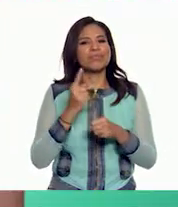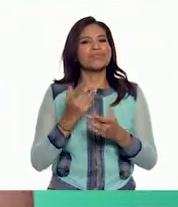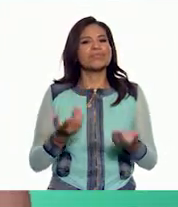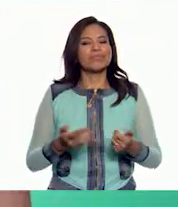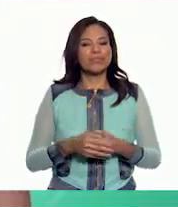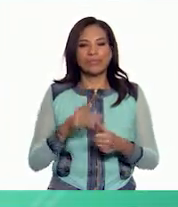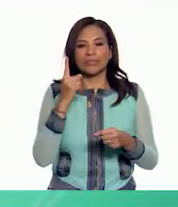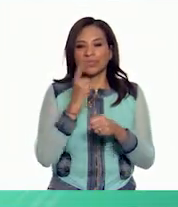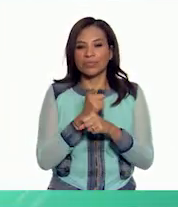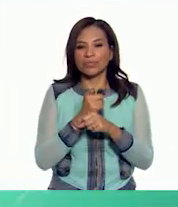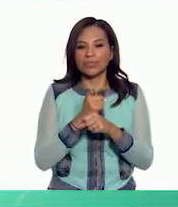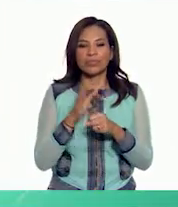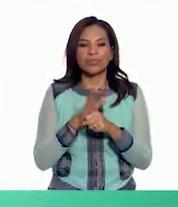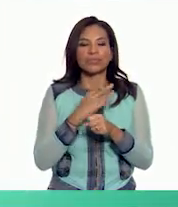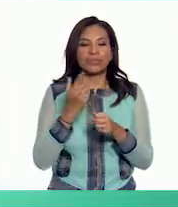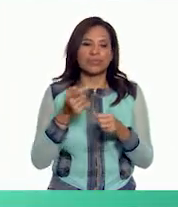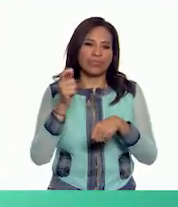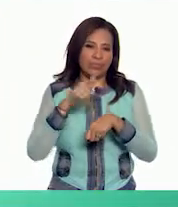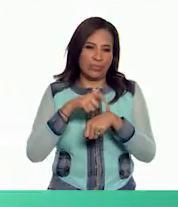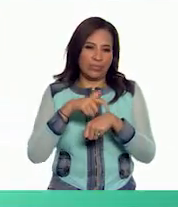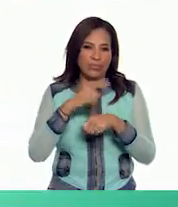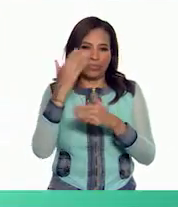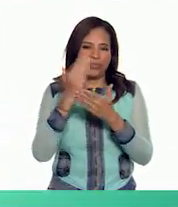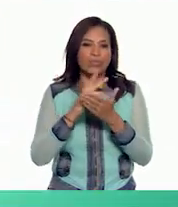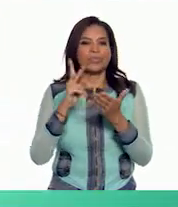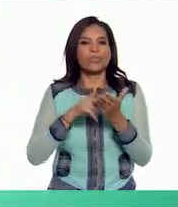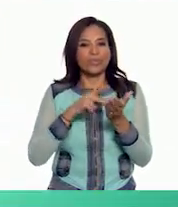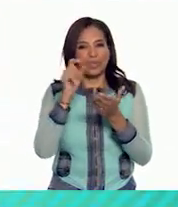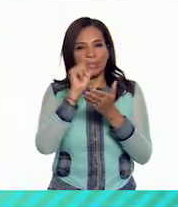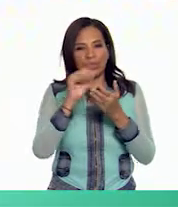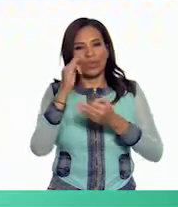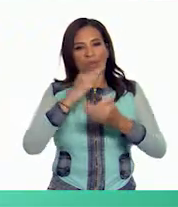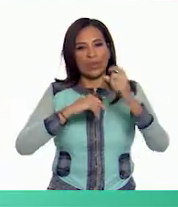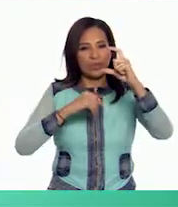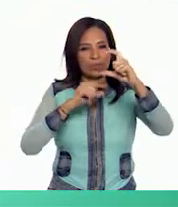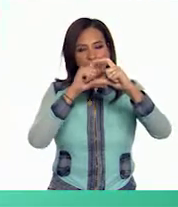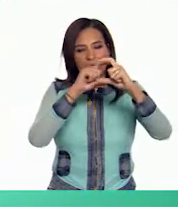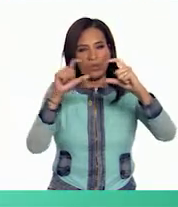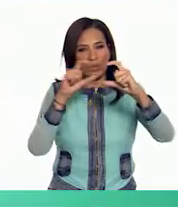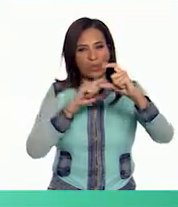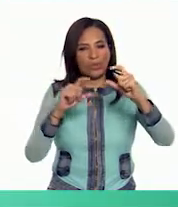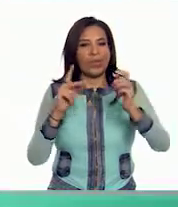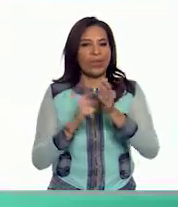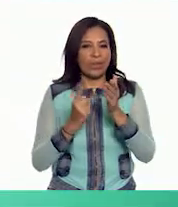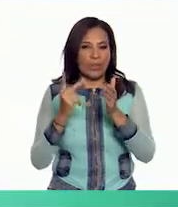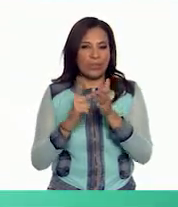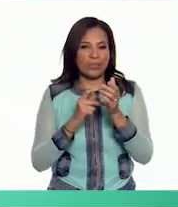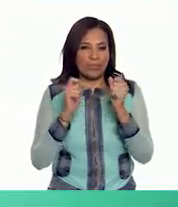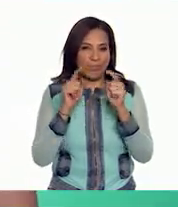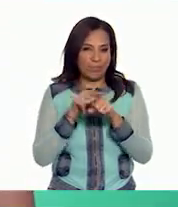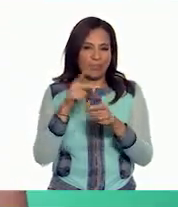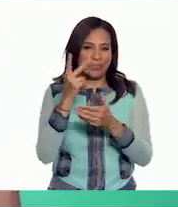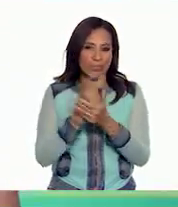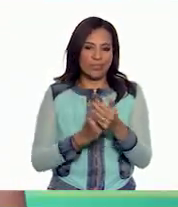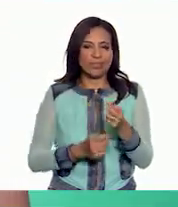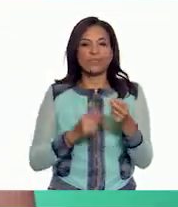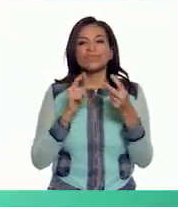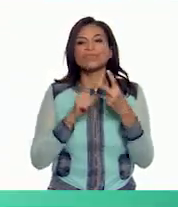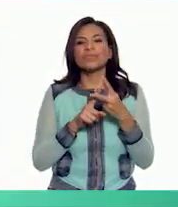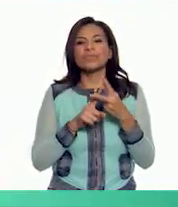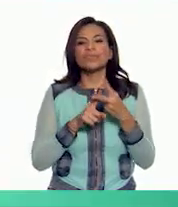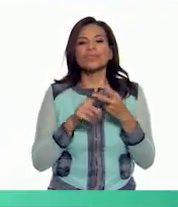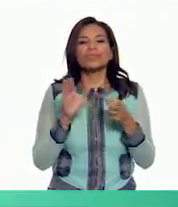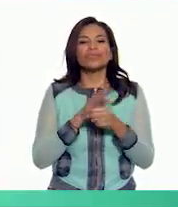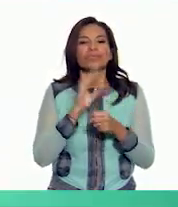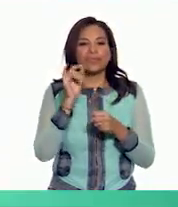Primero porque ahorran tiempo para no tener que escribir todo el código una y otra vez en el programa Segundo